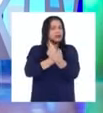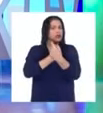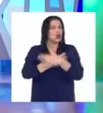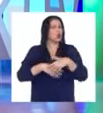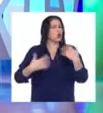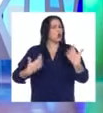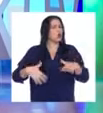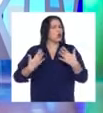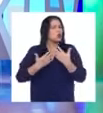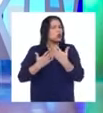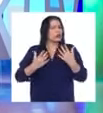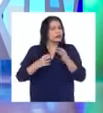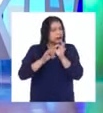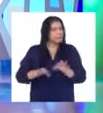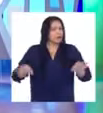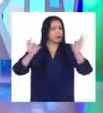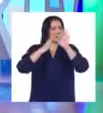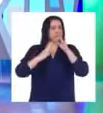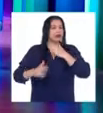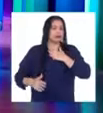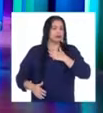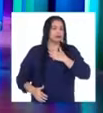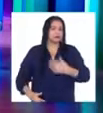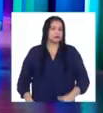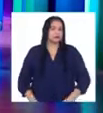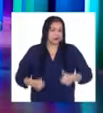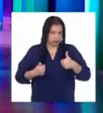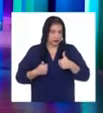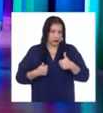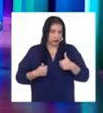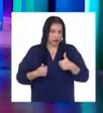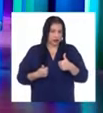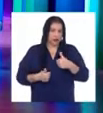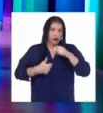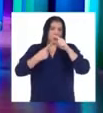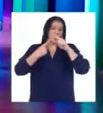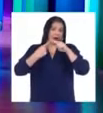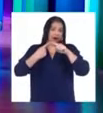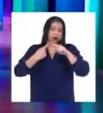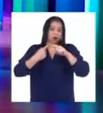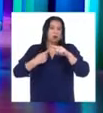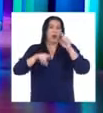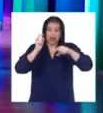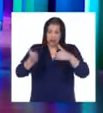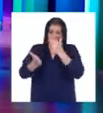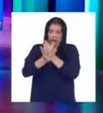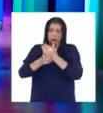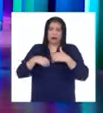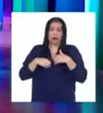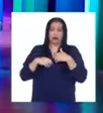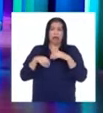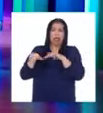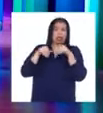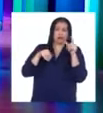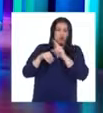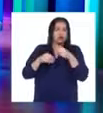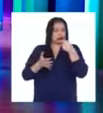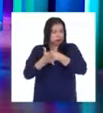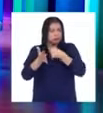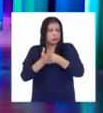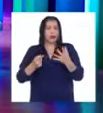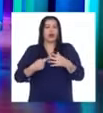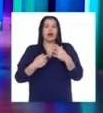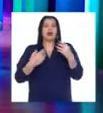para mi vida. Como no detenerme ante ningún obstáculo. Enfrentar mis miedos.